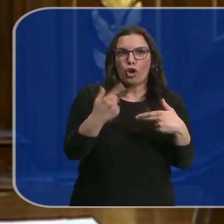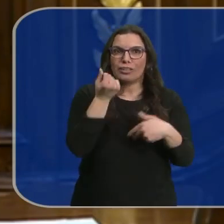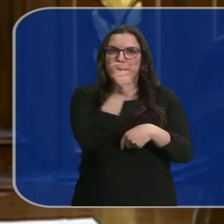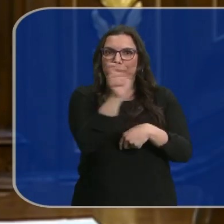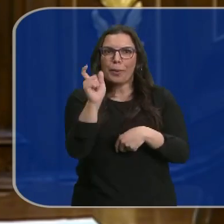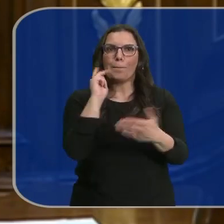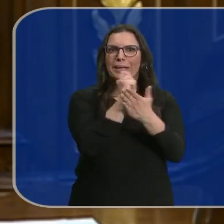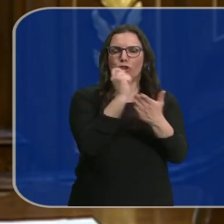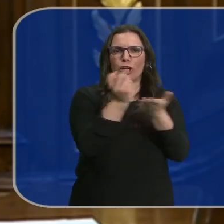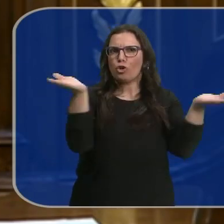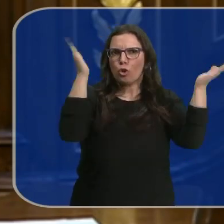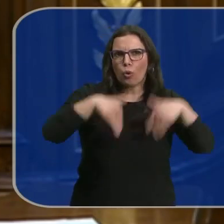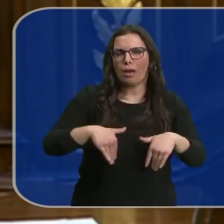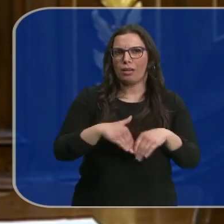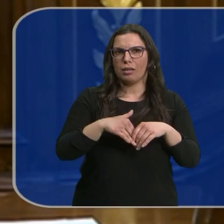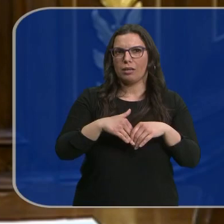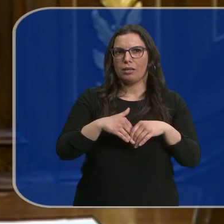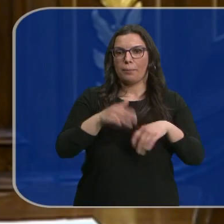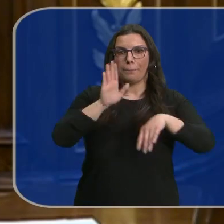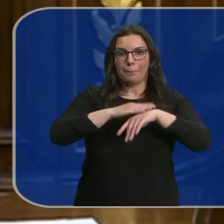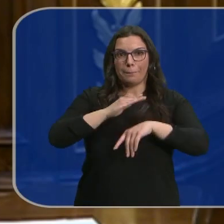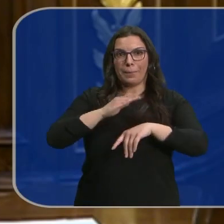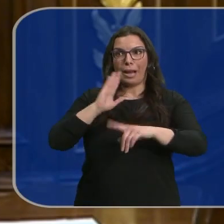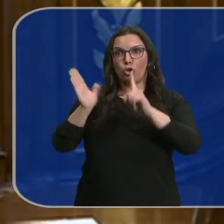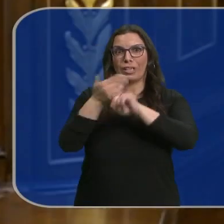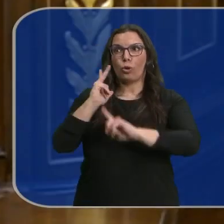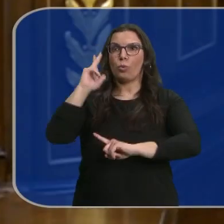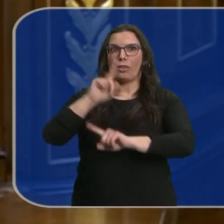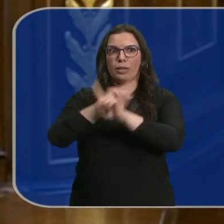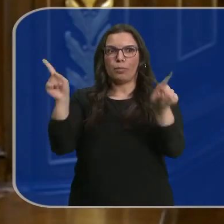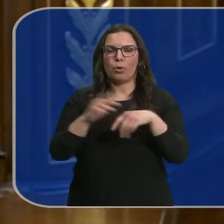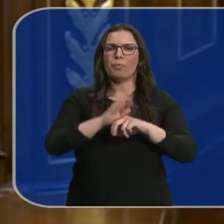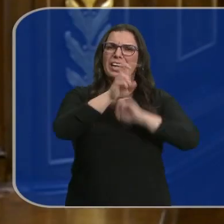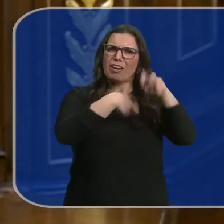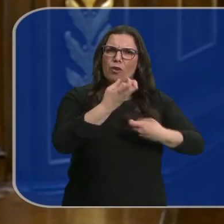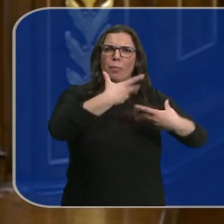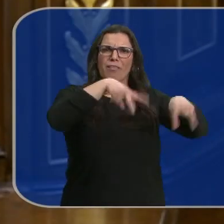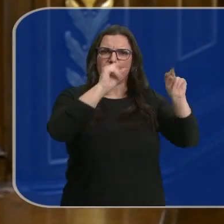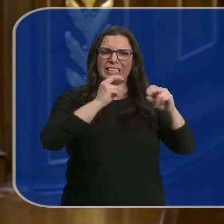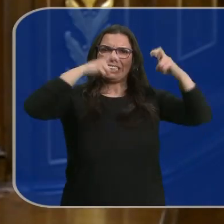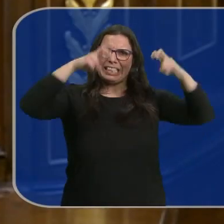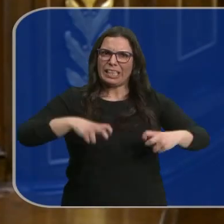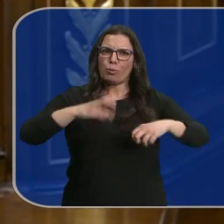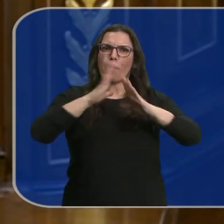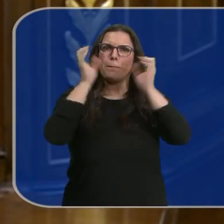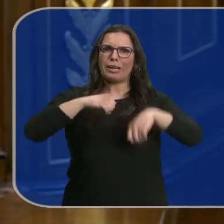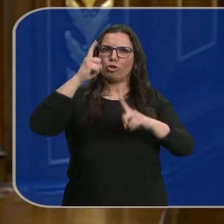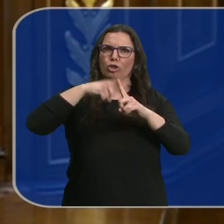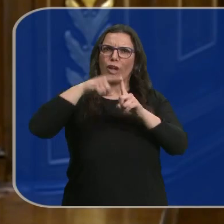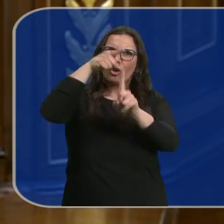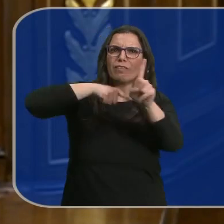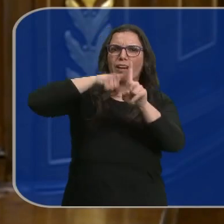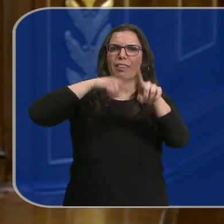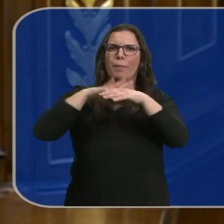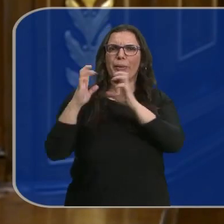cuantías de pensiones ni tampoco en el acceso a la jubilación. Retire esta reforma. Sentémonos en el Pacto de Toledo para sacar adelante